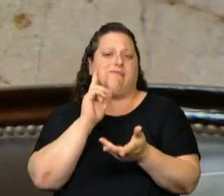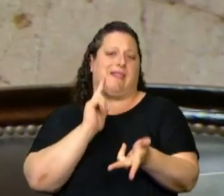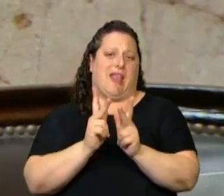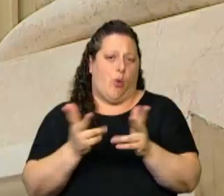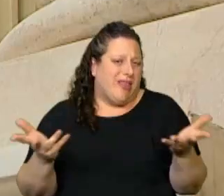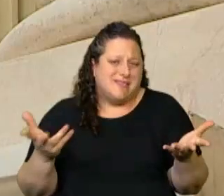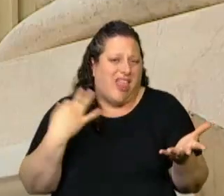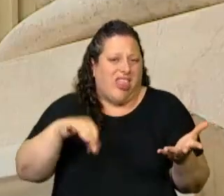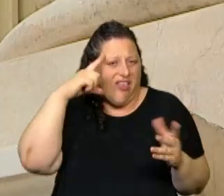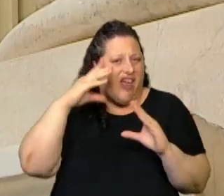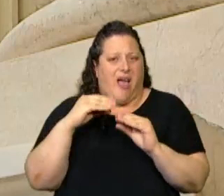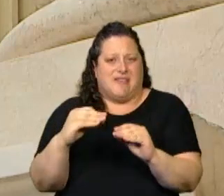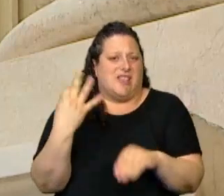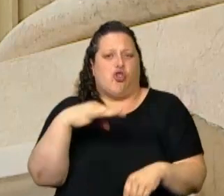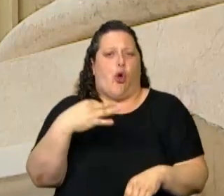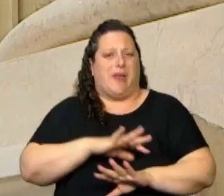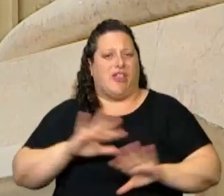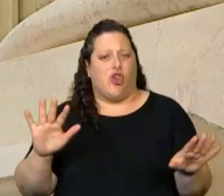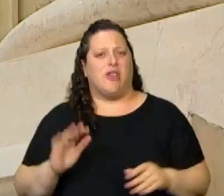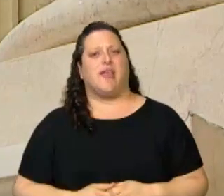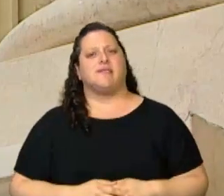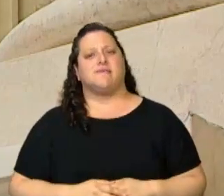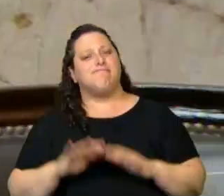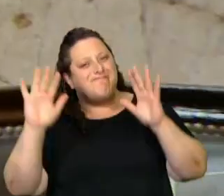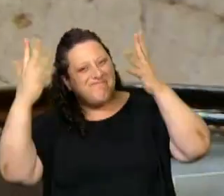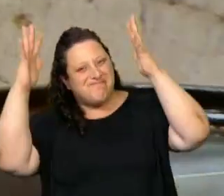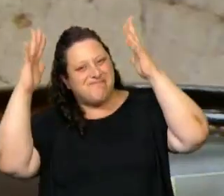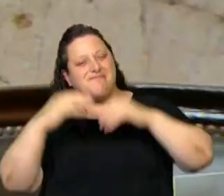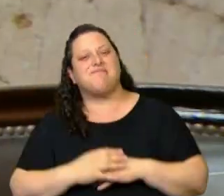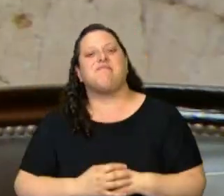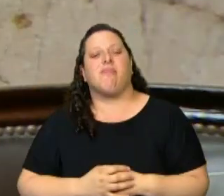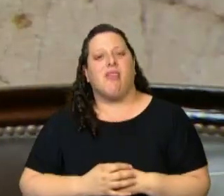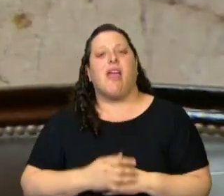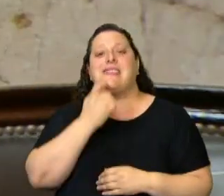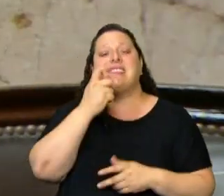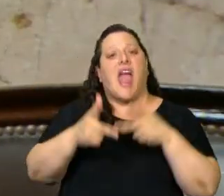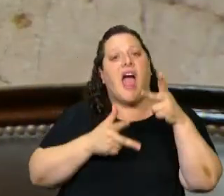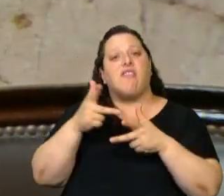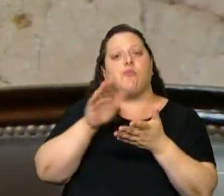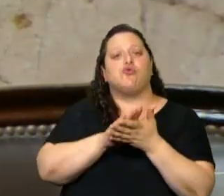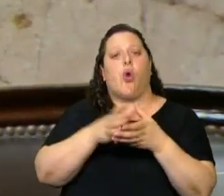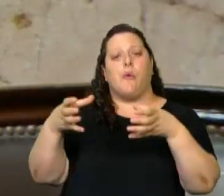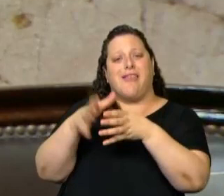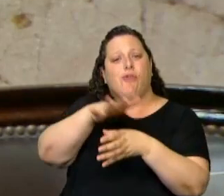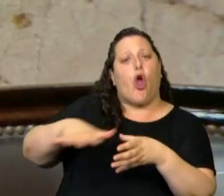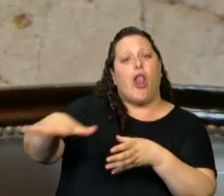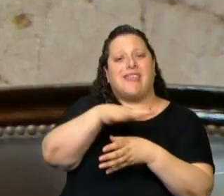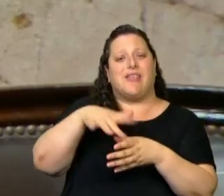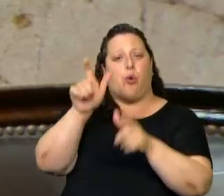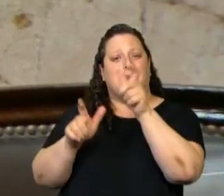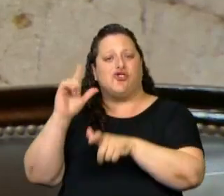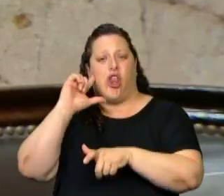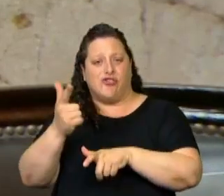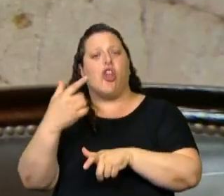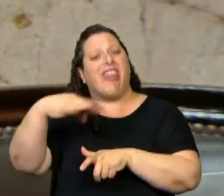el colectivo de personas sordas tiene que ser integrado, nosotros tenemos la